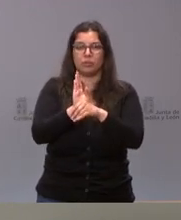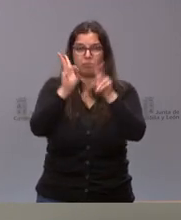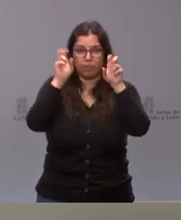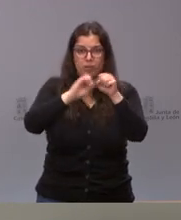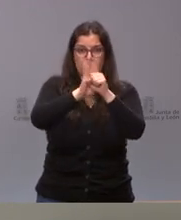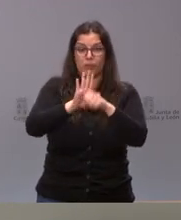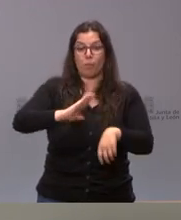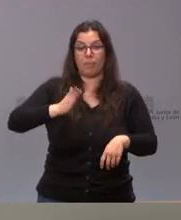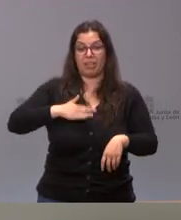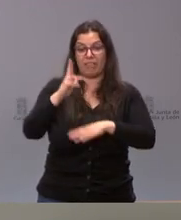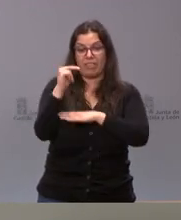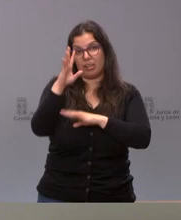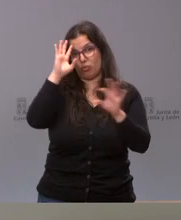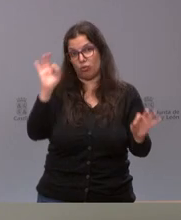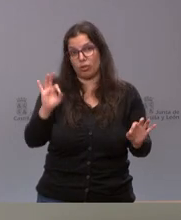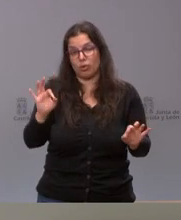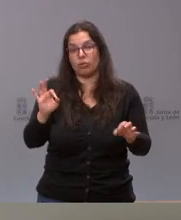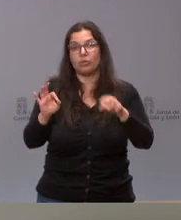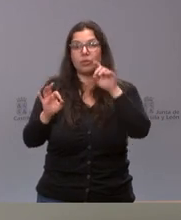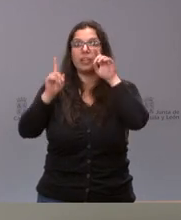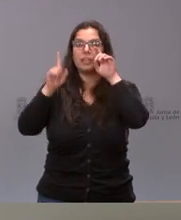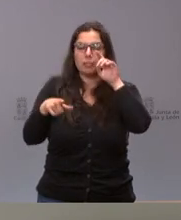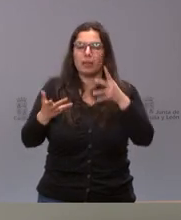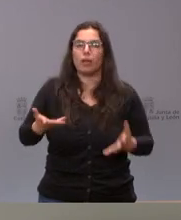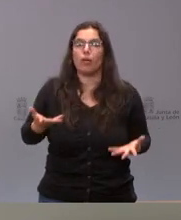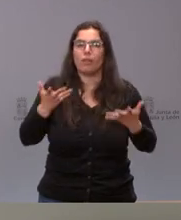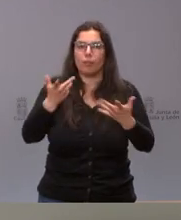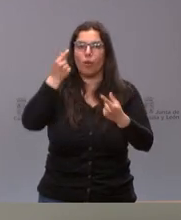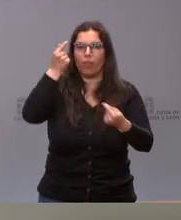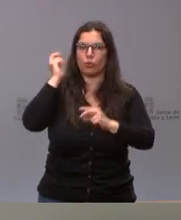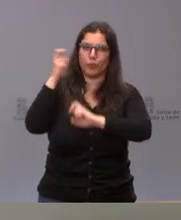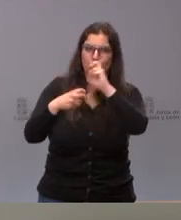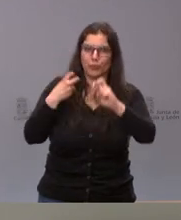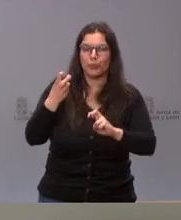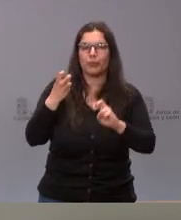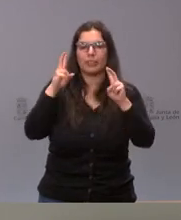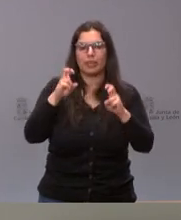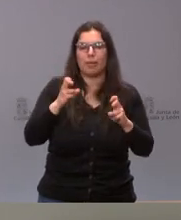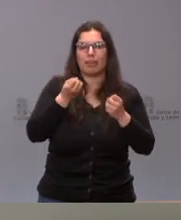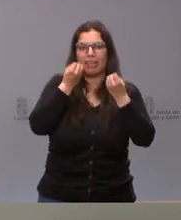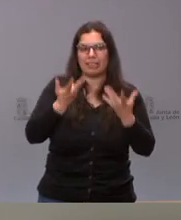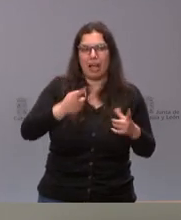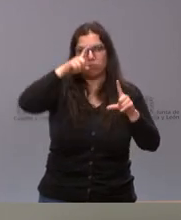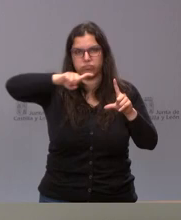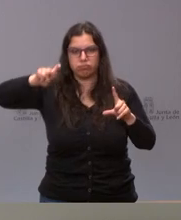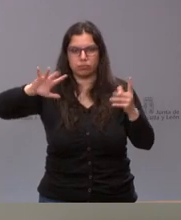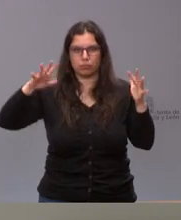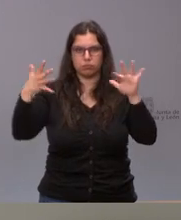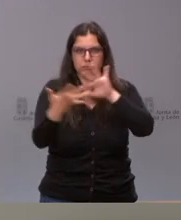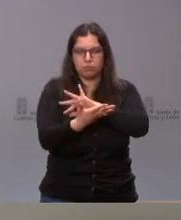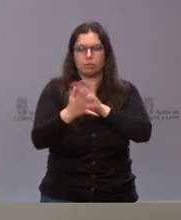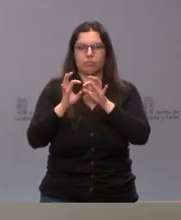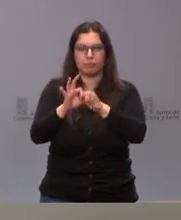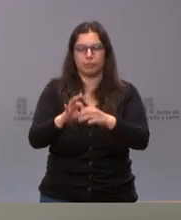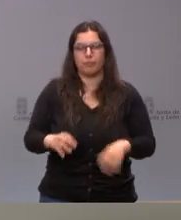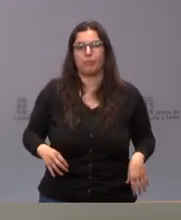viernes como es natural pues también les ofreceremos los datos actualizados de la evolución y el seguimiento en relación con la